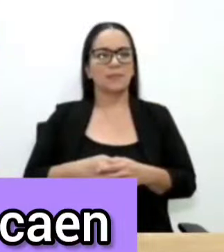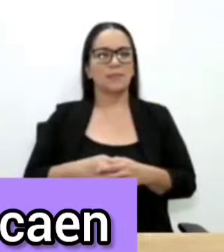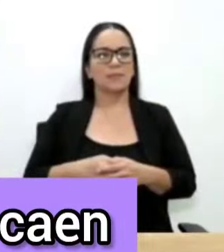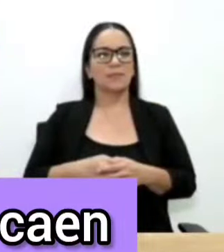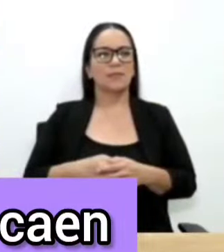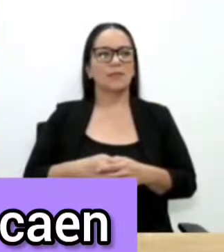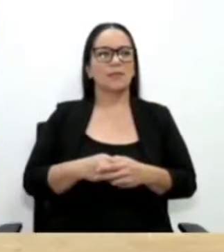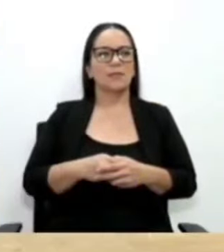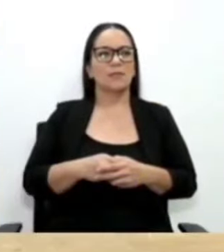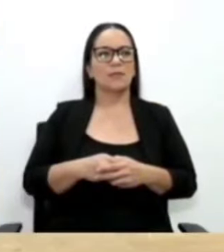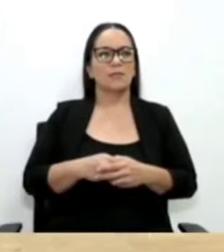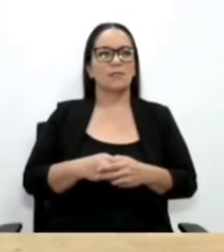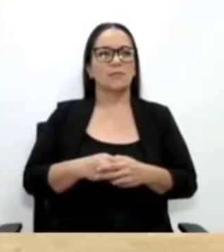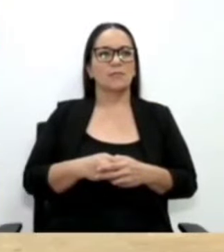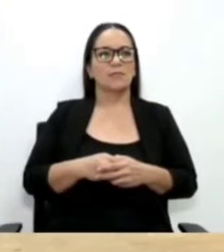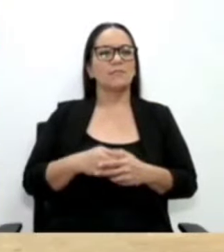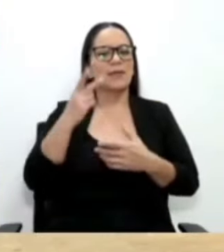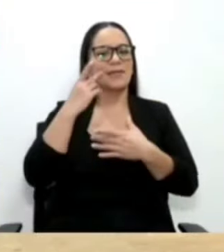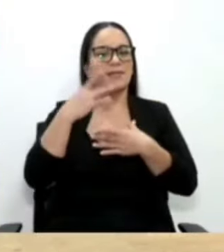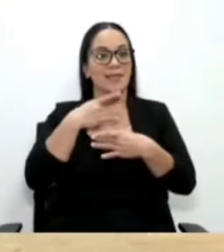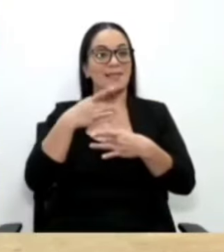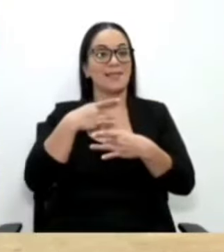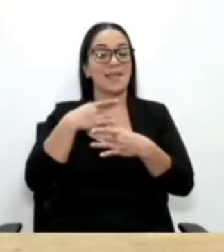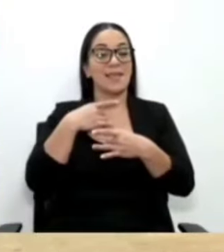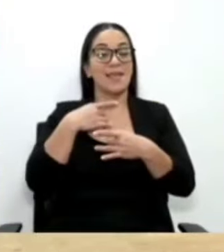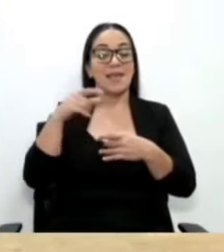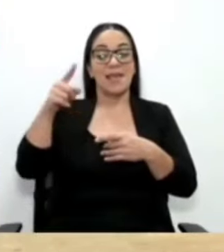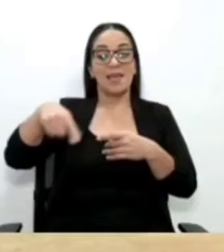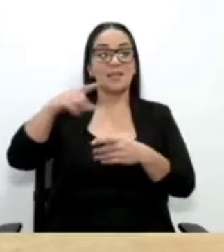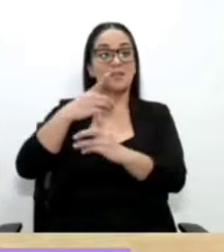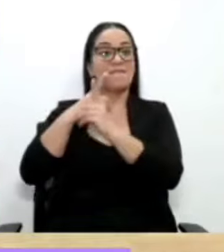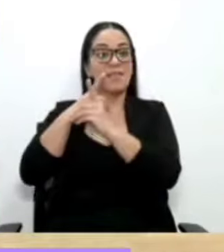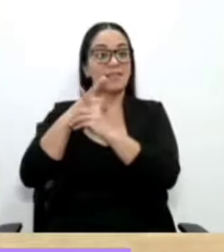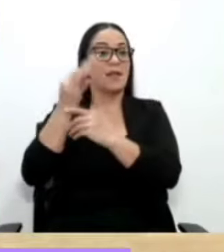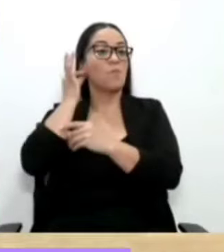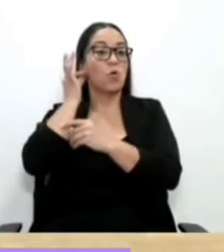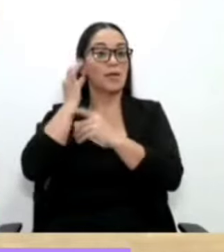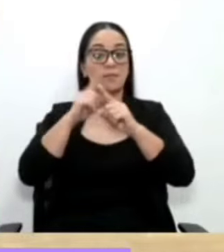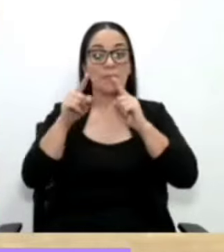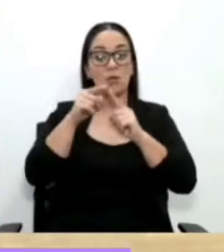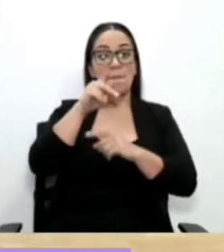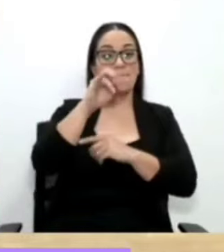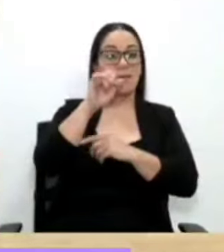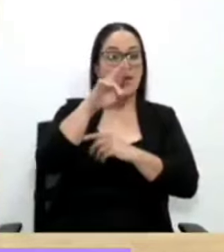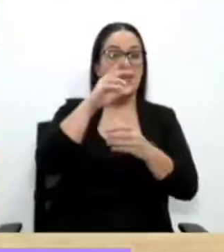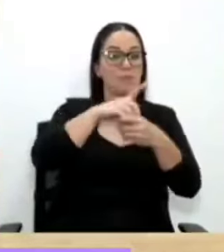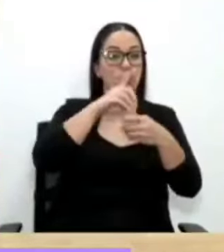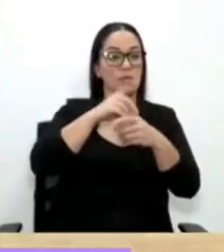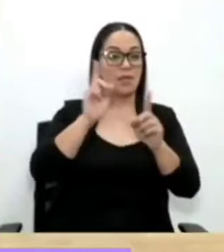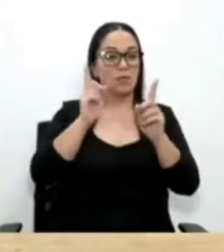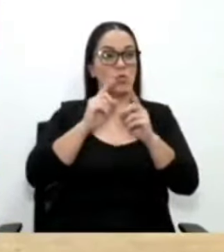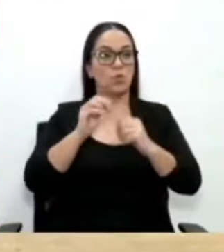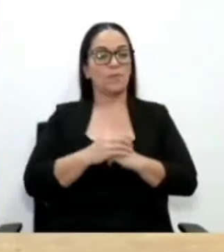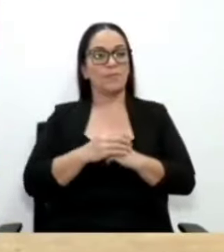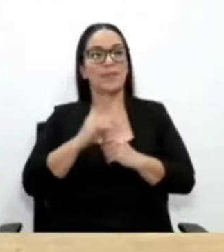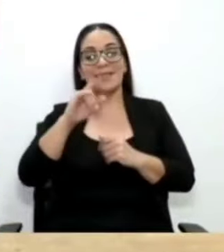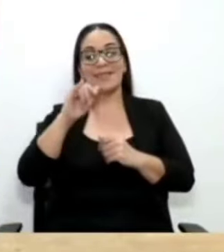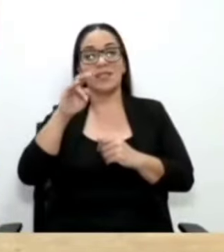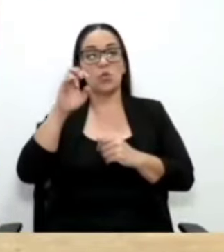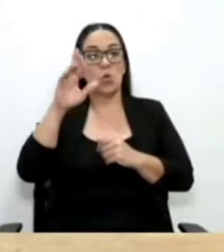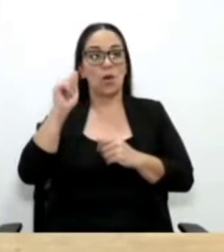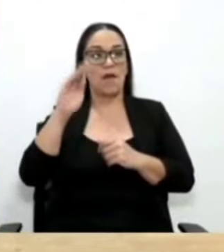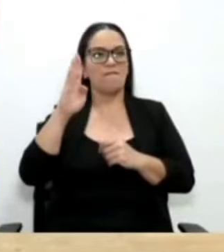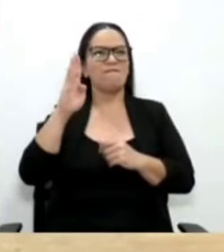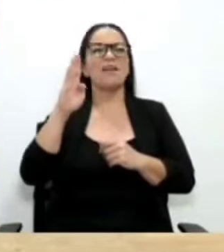caen en manada todos. Así es. El otro día la diputada Dinora Barquero le dijo, la loca